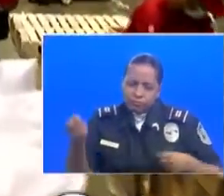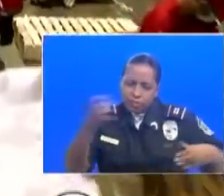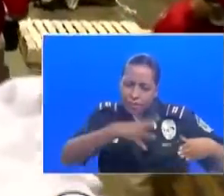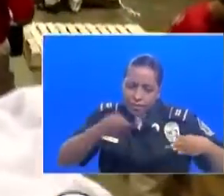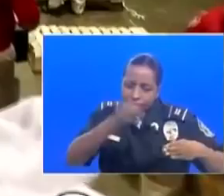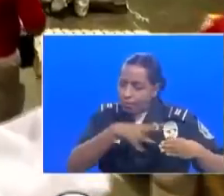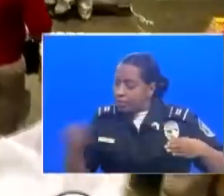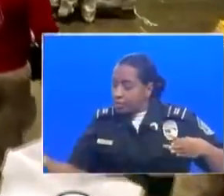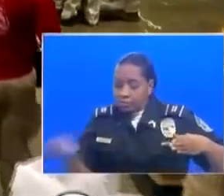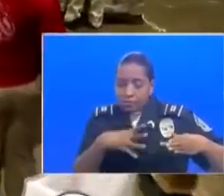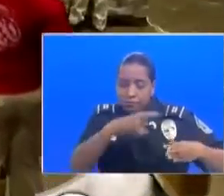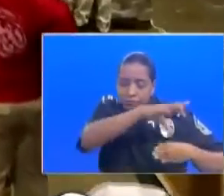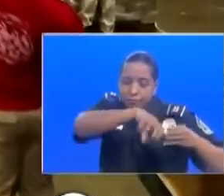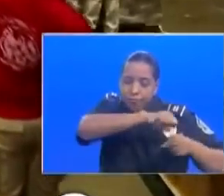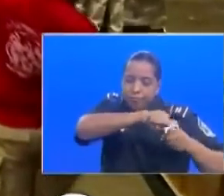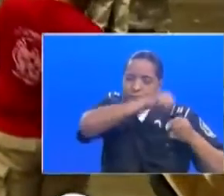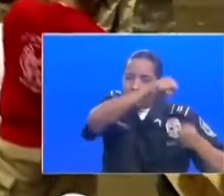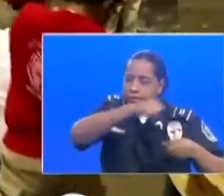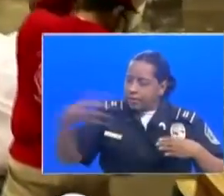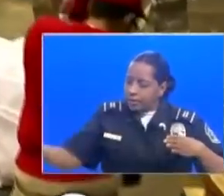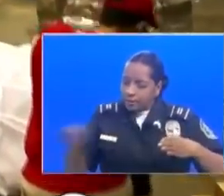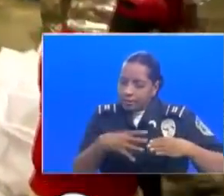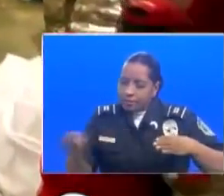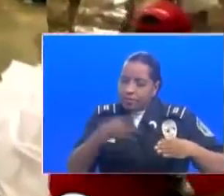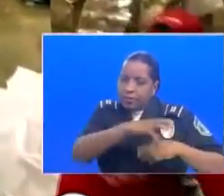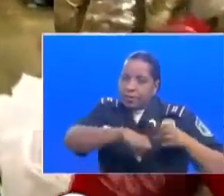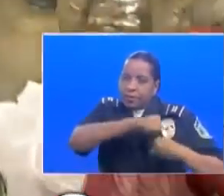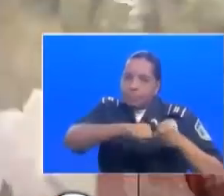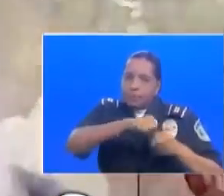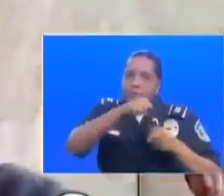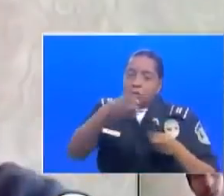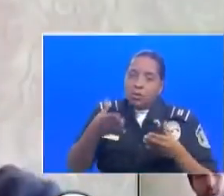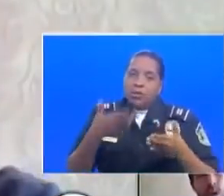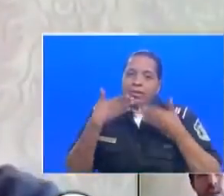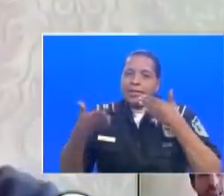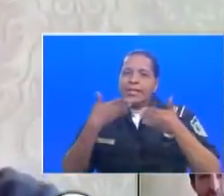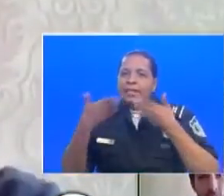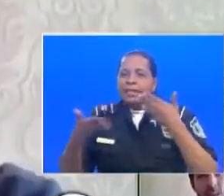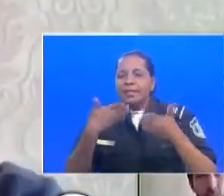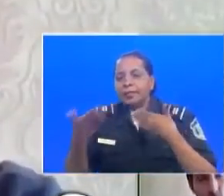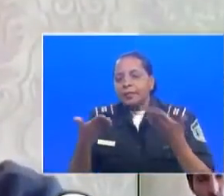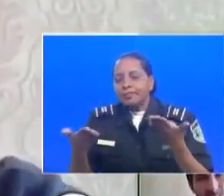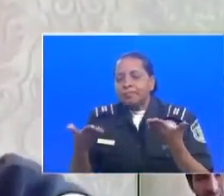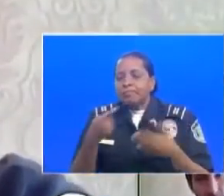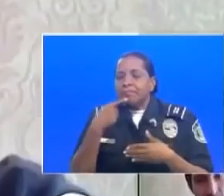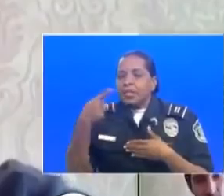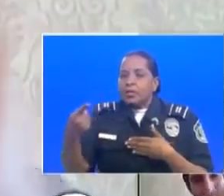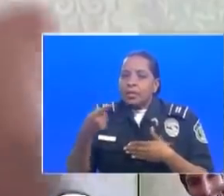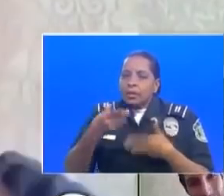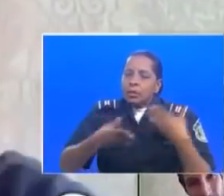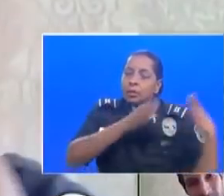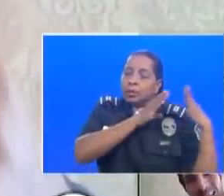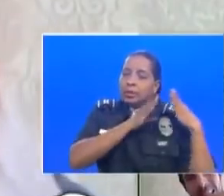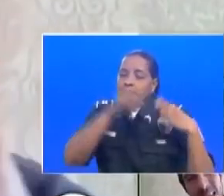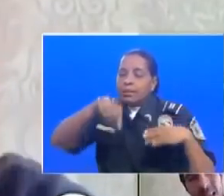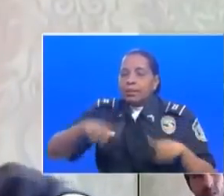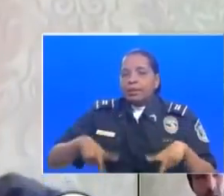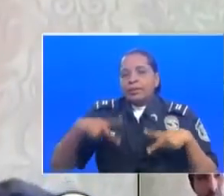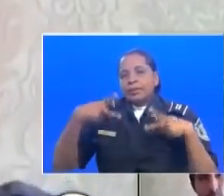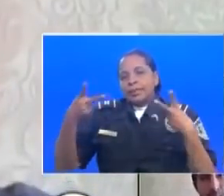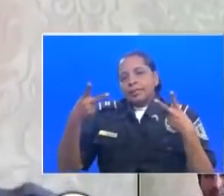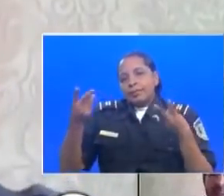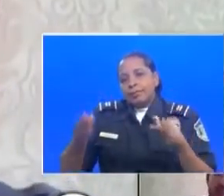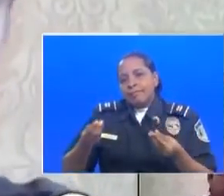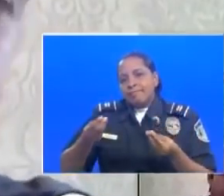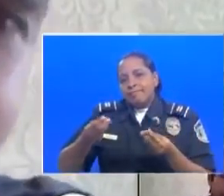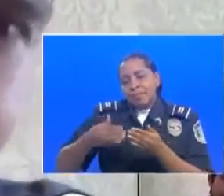bolsas para que lleguen a las personas. Así que yo, más que todo, les agradezco. Y les digo que todo sacrificio en esta vida tiene su